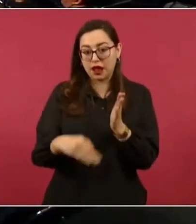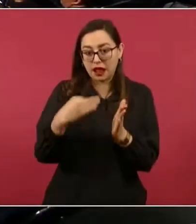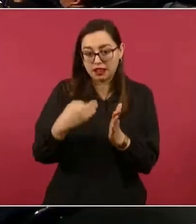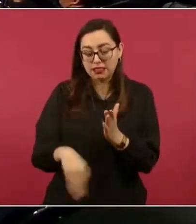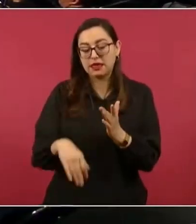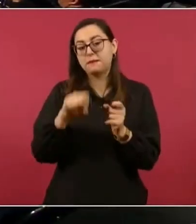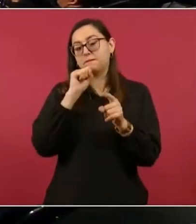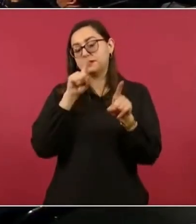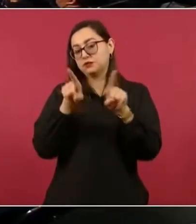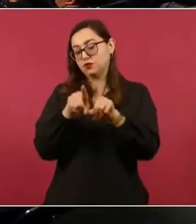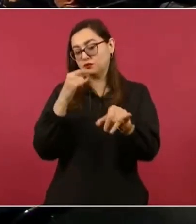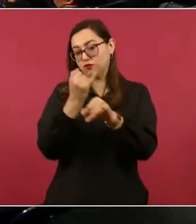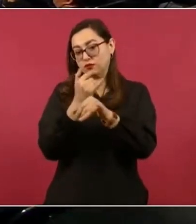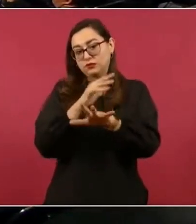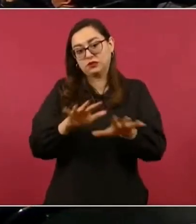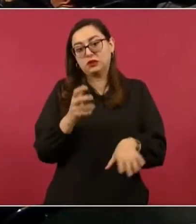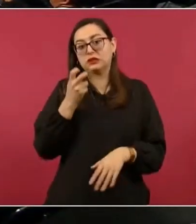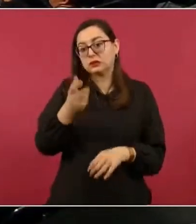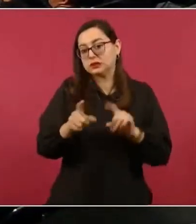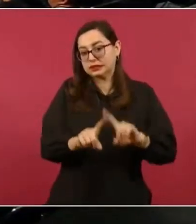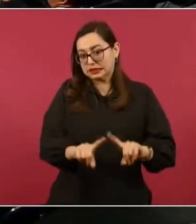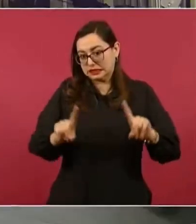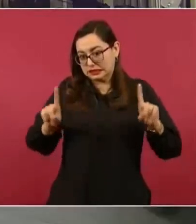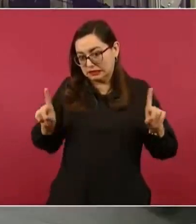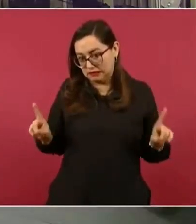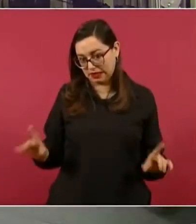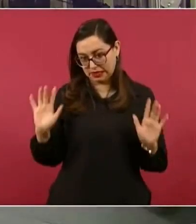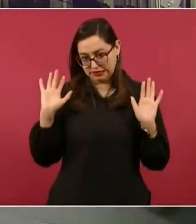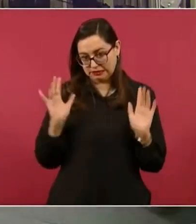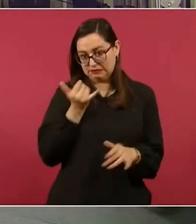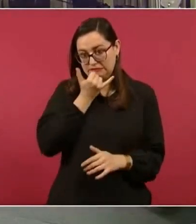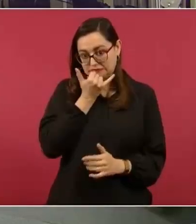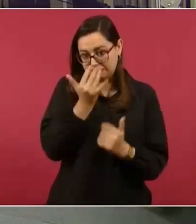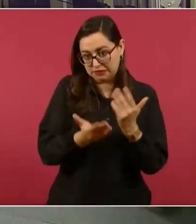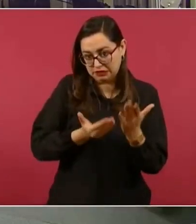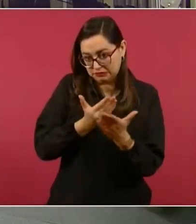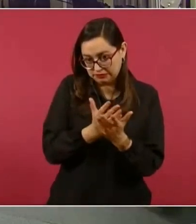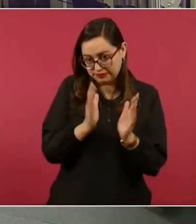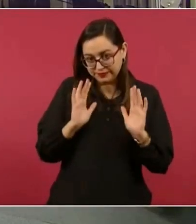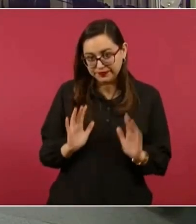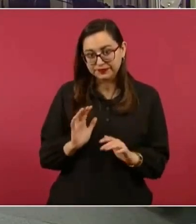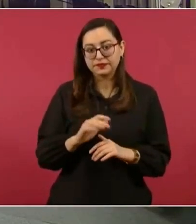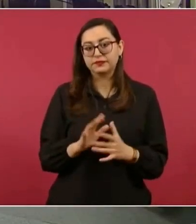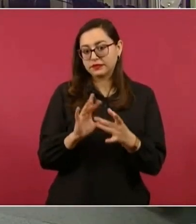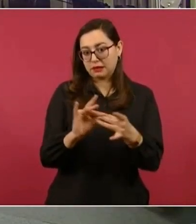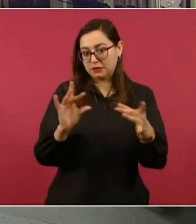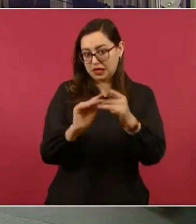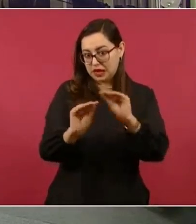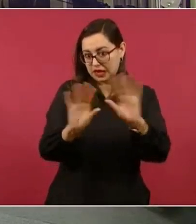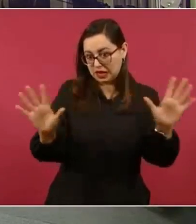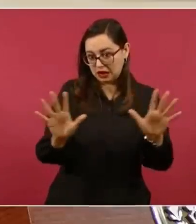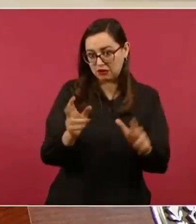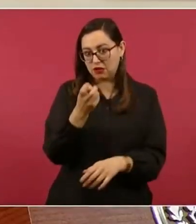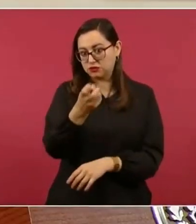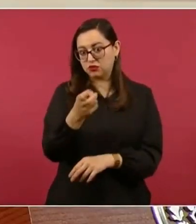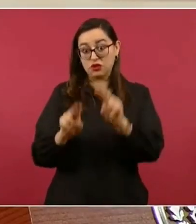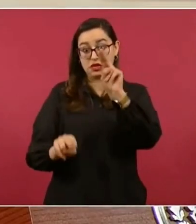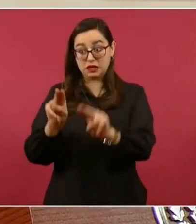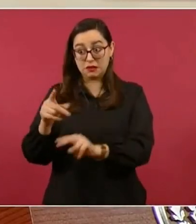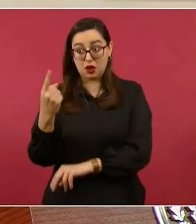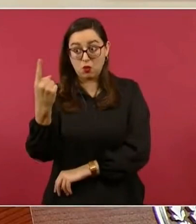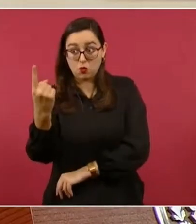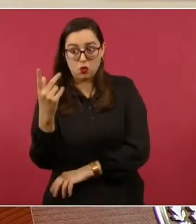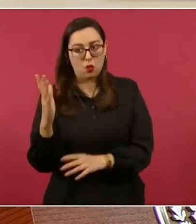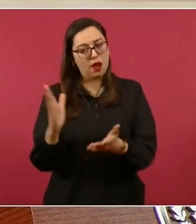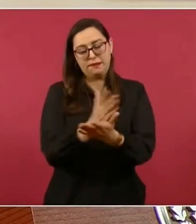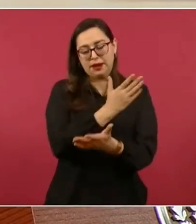realmente el seguimiento. Esas son las cosas que, entre otras, tiene que subsanar México. Entonces, algunos de la industria